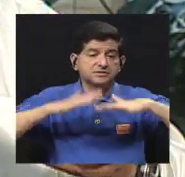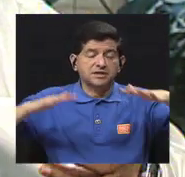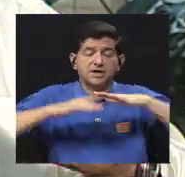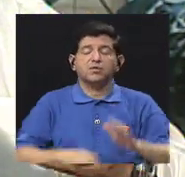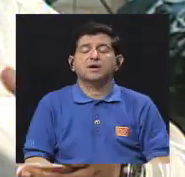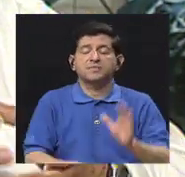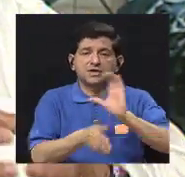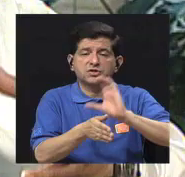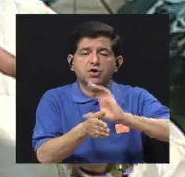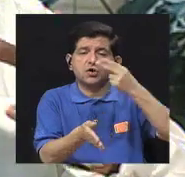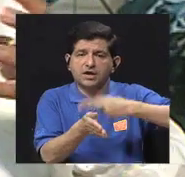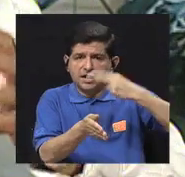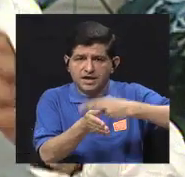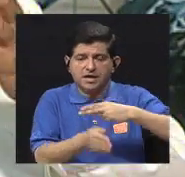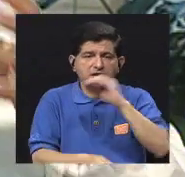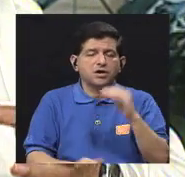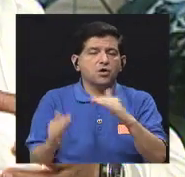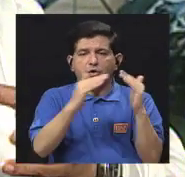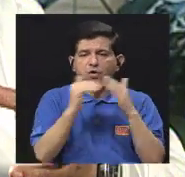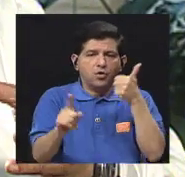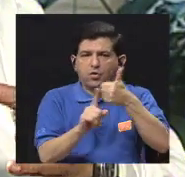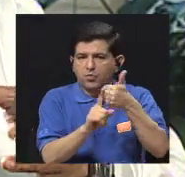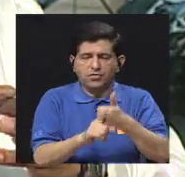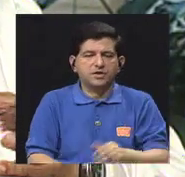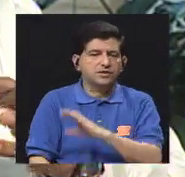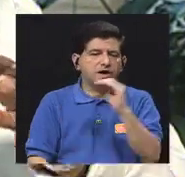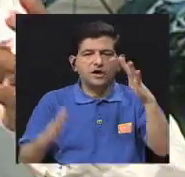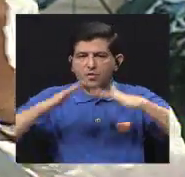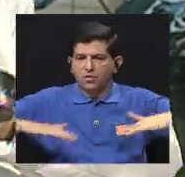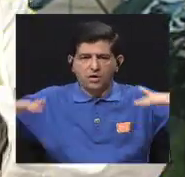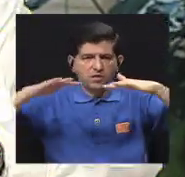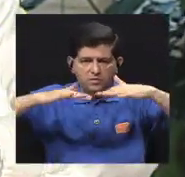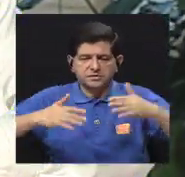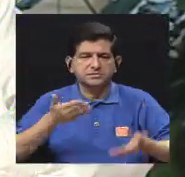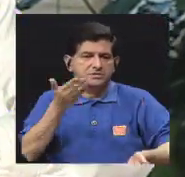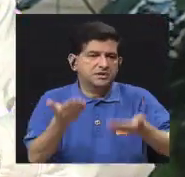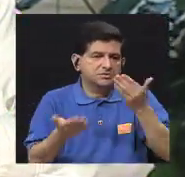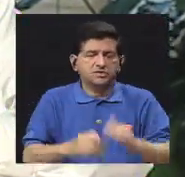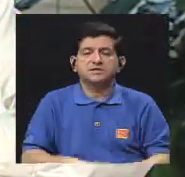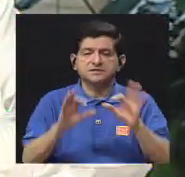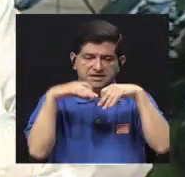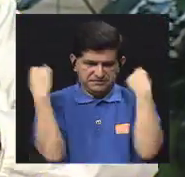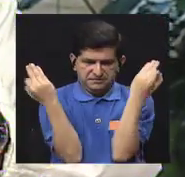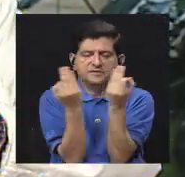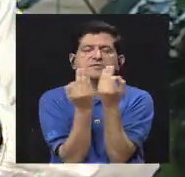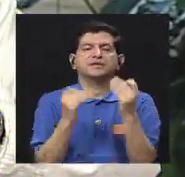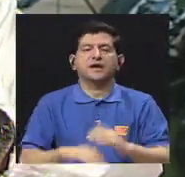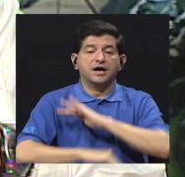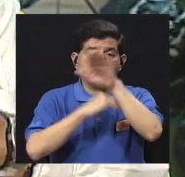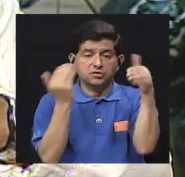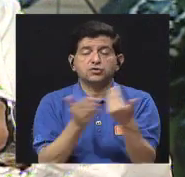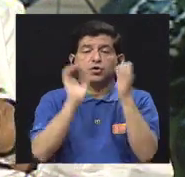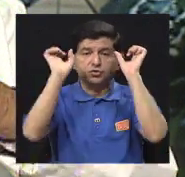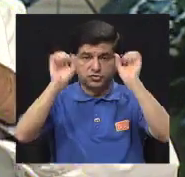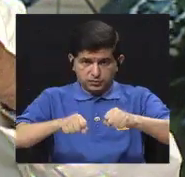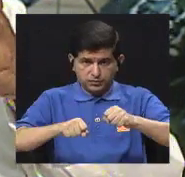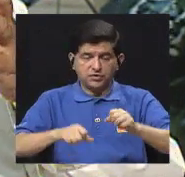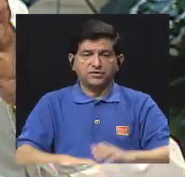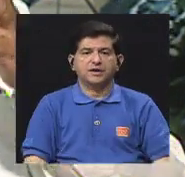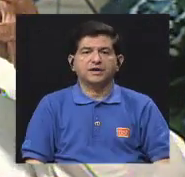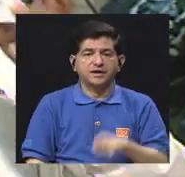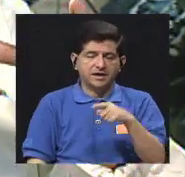clínico hospitalario ya sea en un ambiente de la comunidad en un ambiente de la familia todos podemos dar